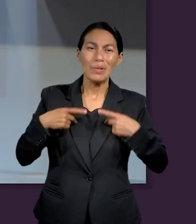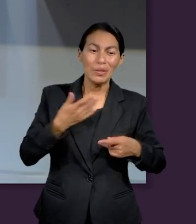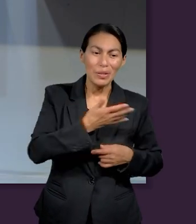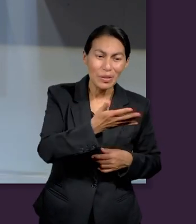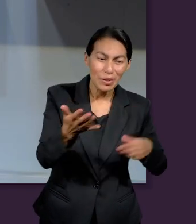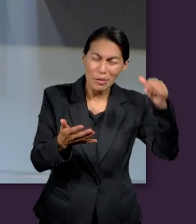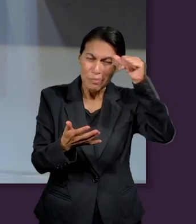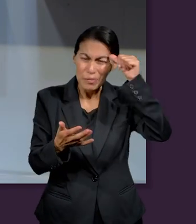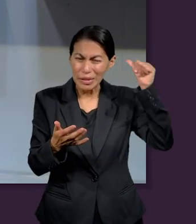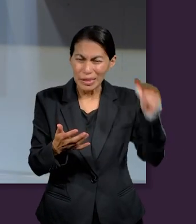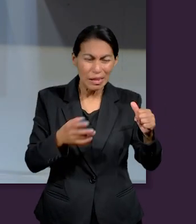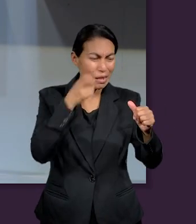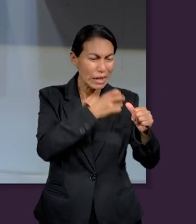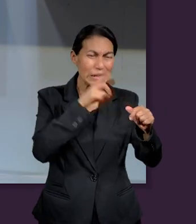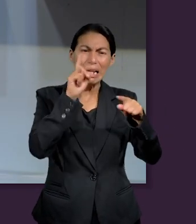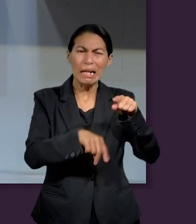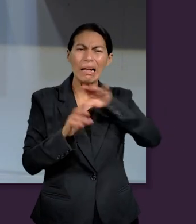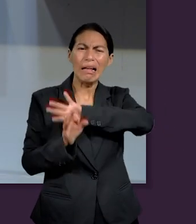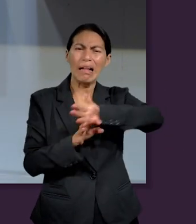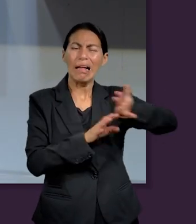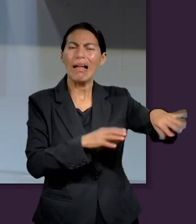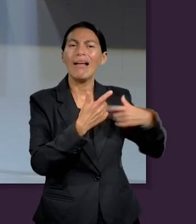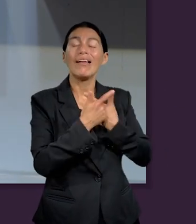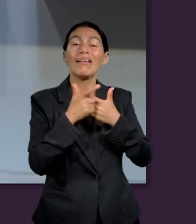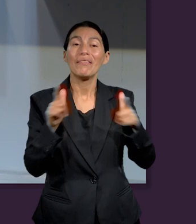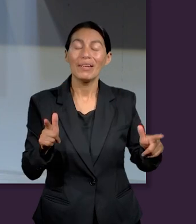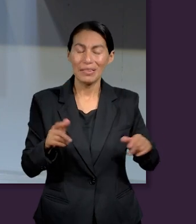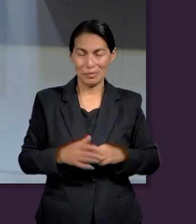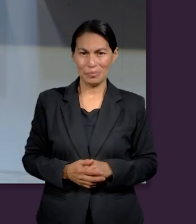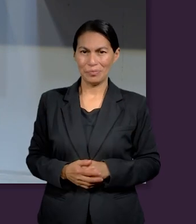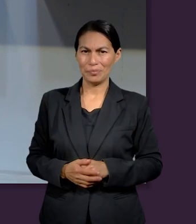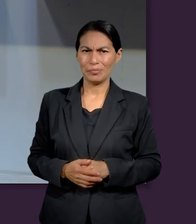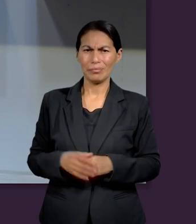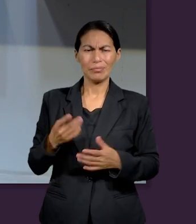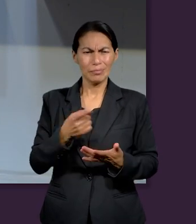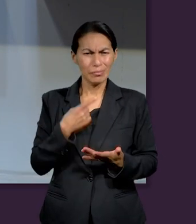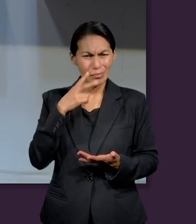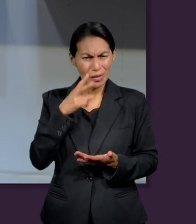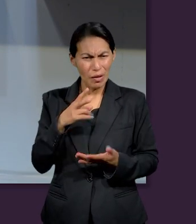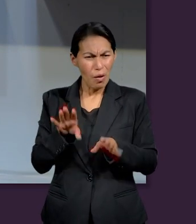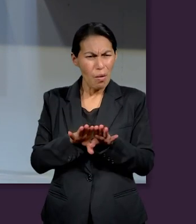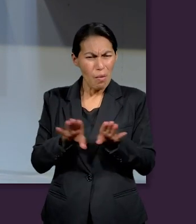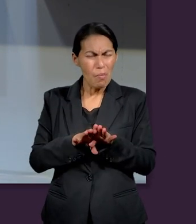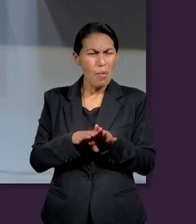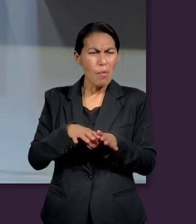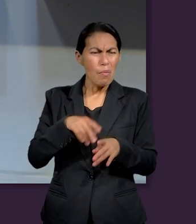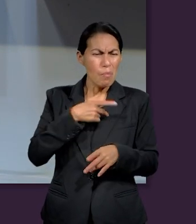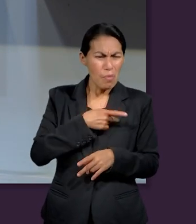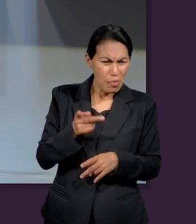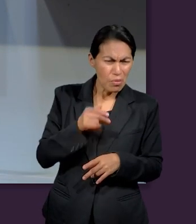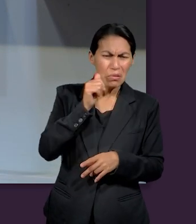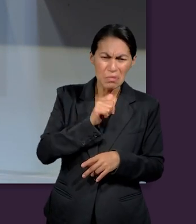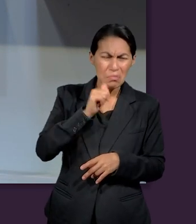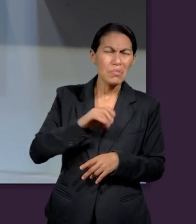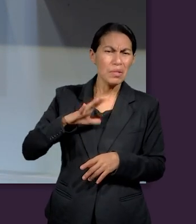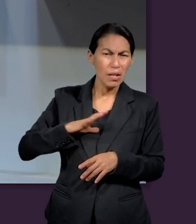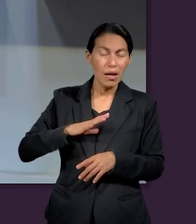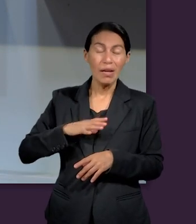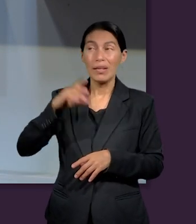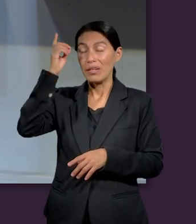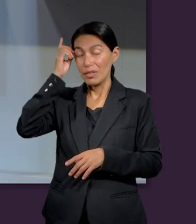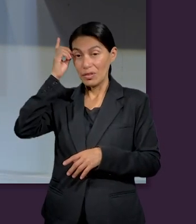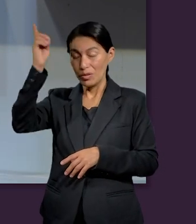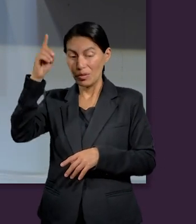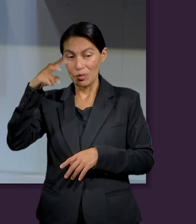al pobre no tendrá pobreza. Así que vemos en todo el Antiguo Testamento cómo Dios se preocupó siempre por la necesidad